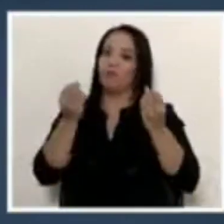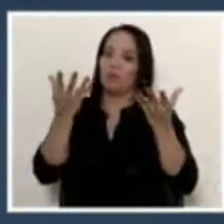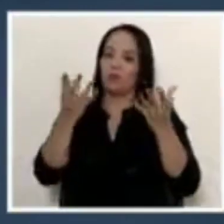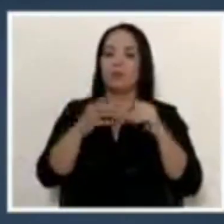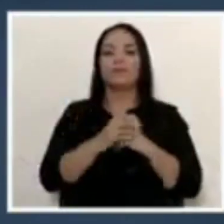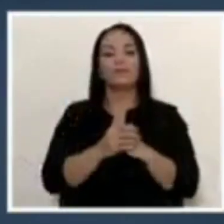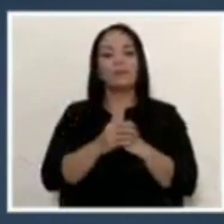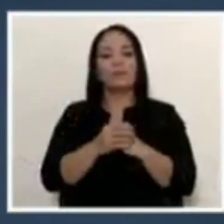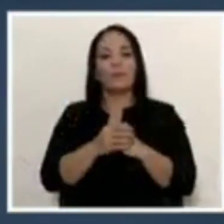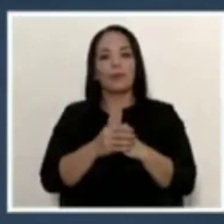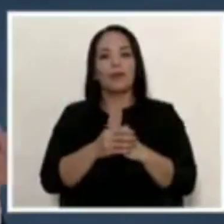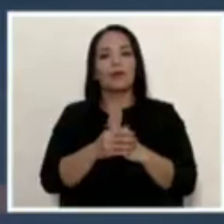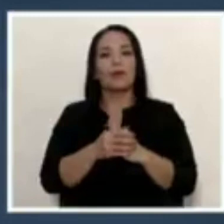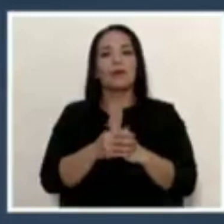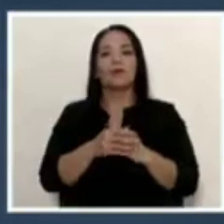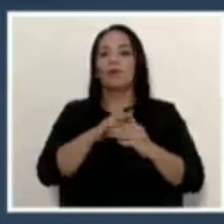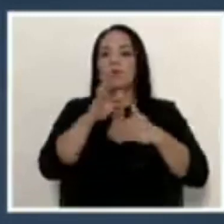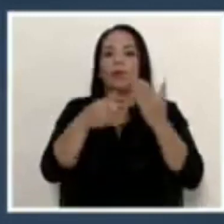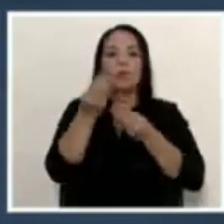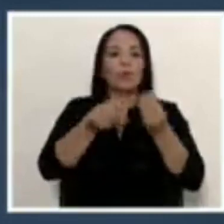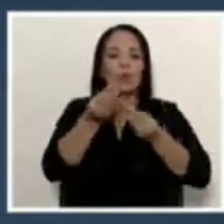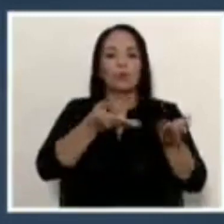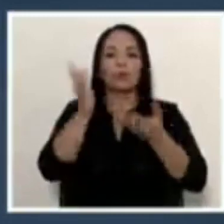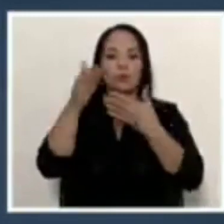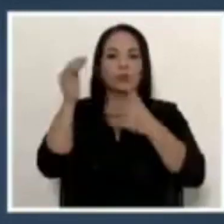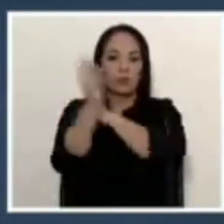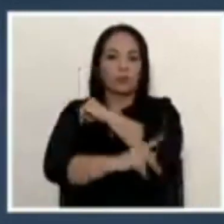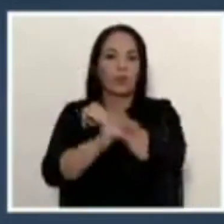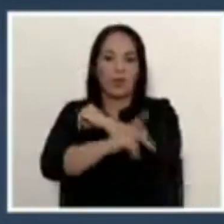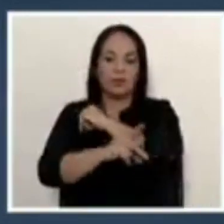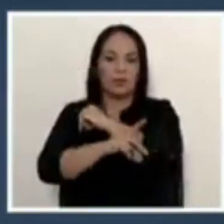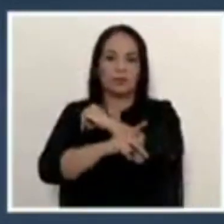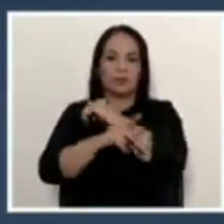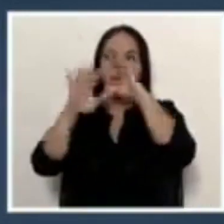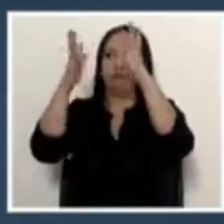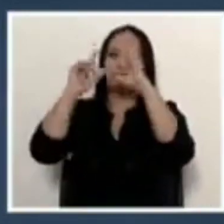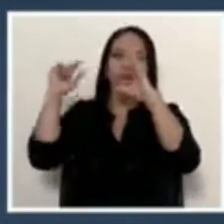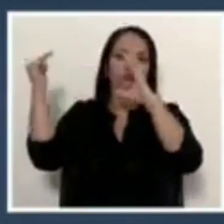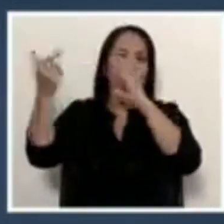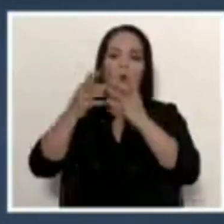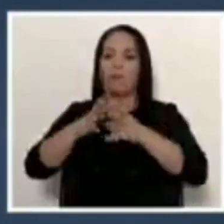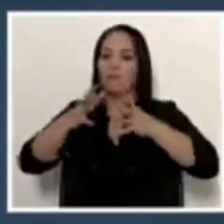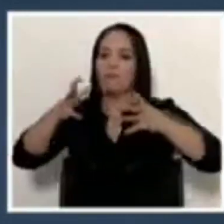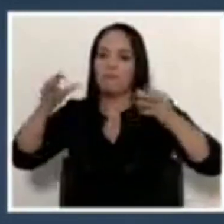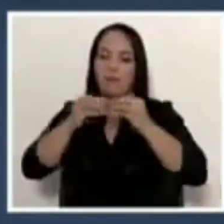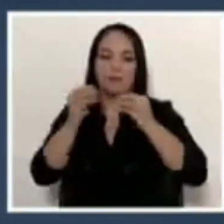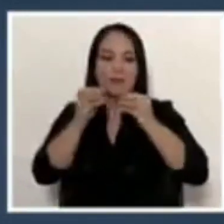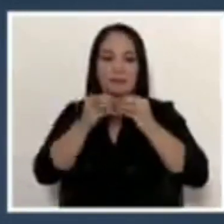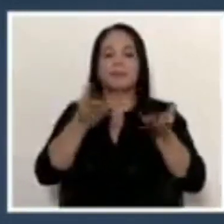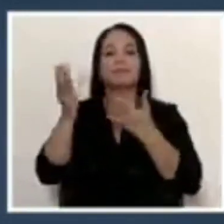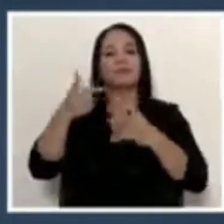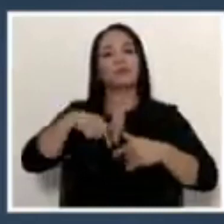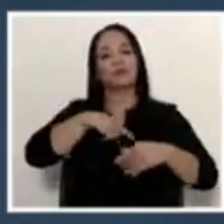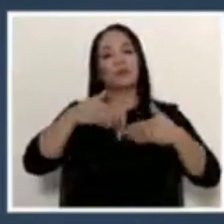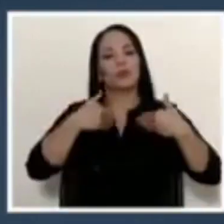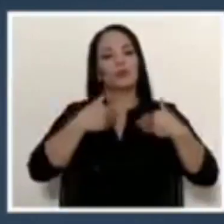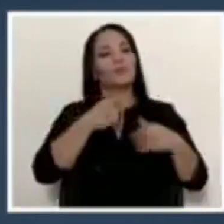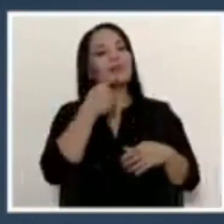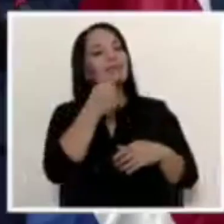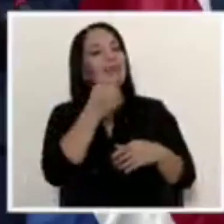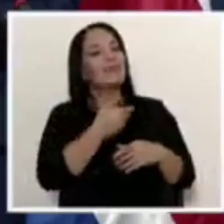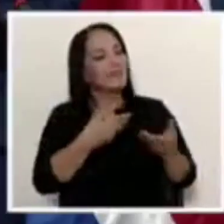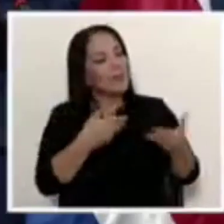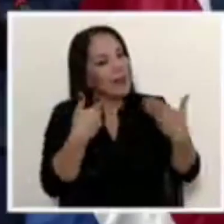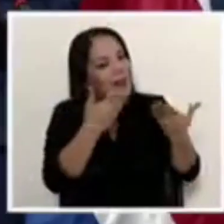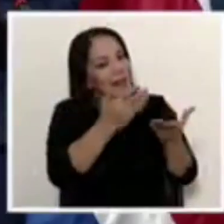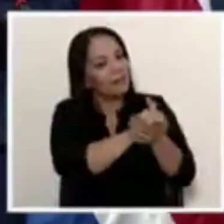las exportaciones a todo el mundo, a todas las regiones del mundo han aumentado. Así que estamos muy contentos. Me alegra, señor ministro, lo